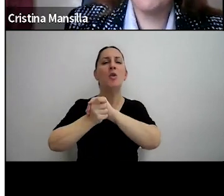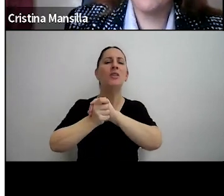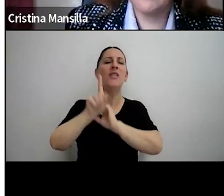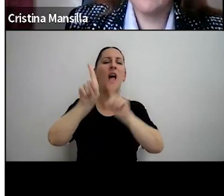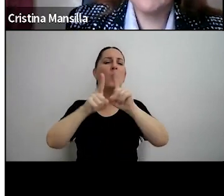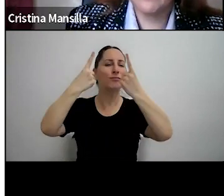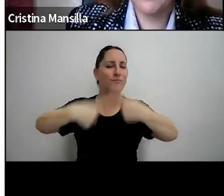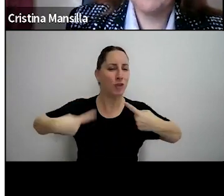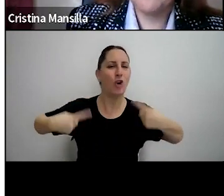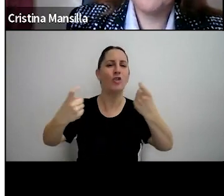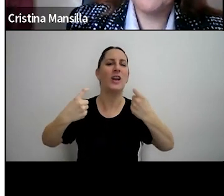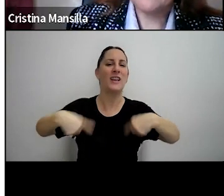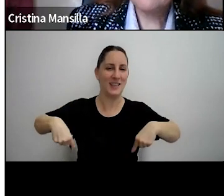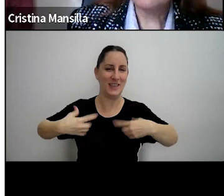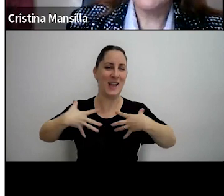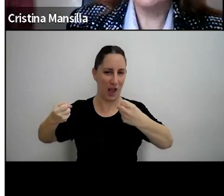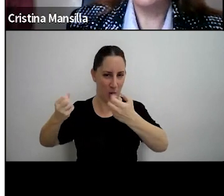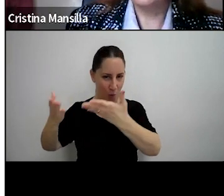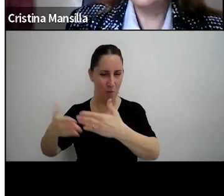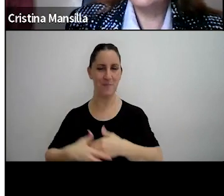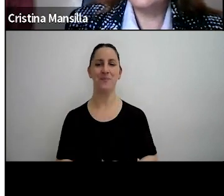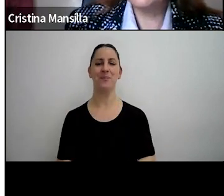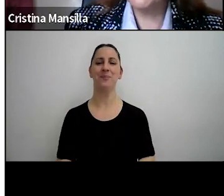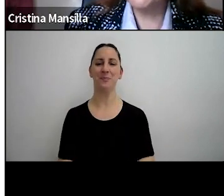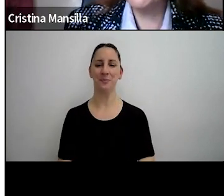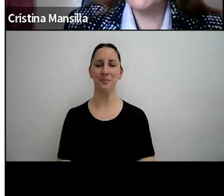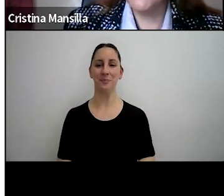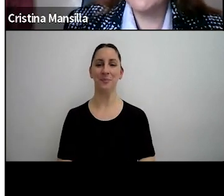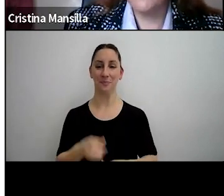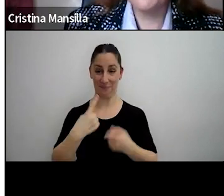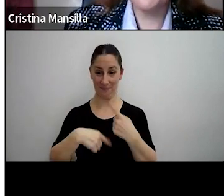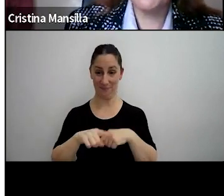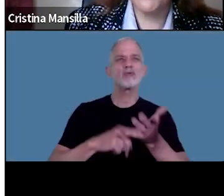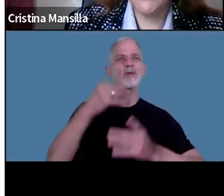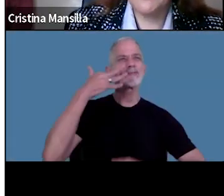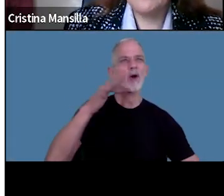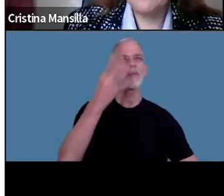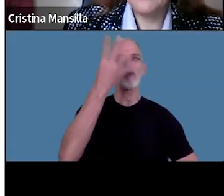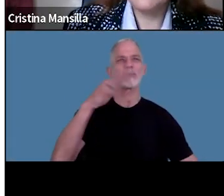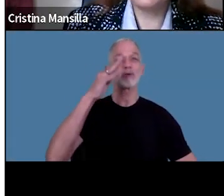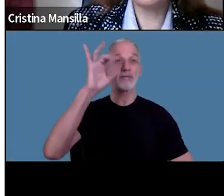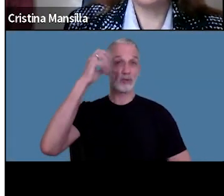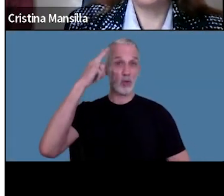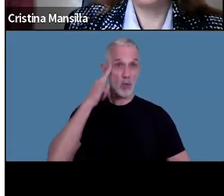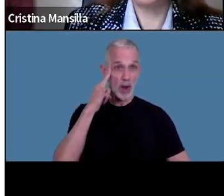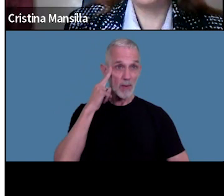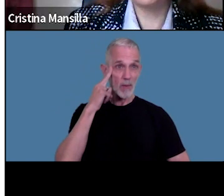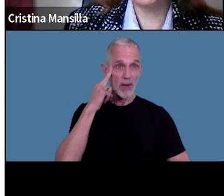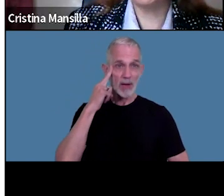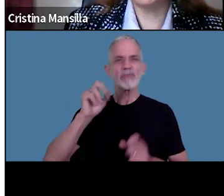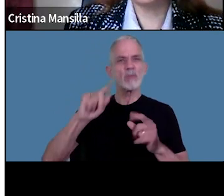insumos vinculados a salud. La resolución 5409 es